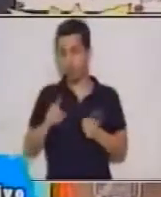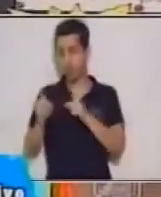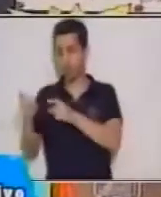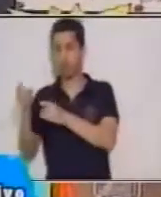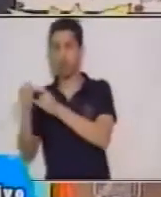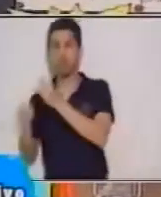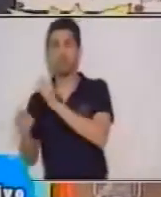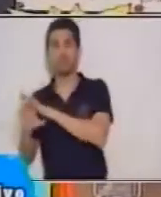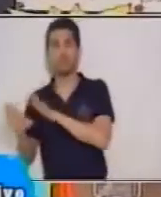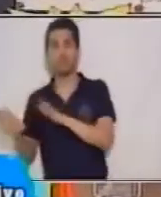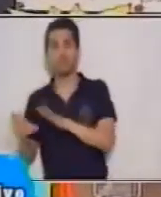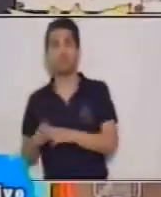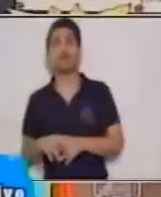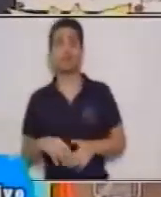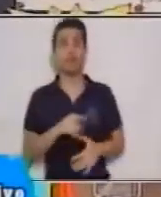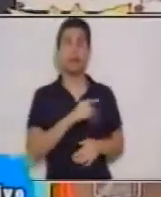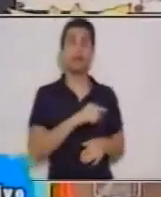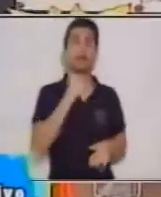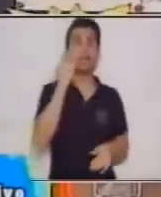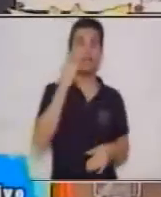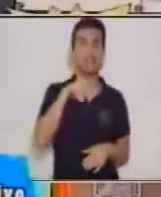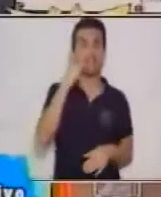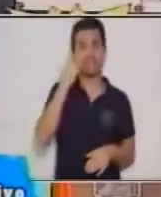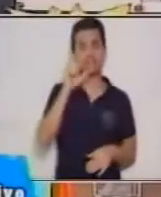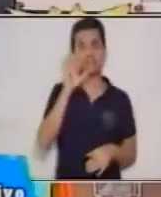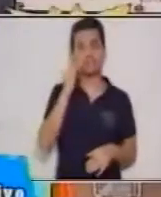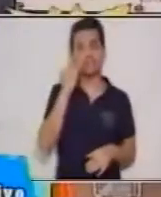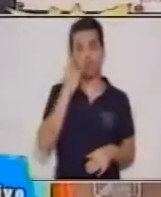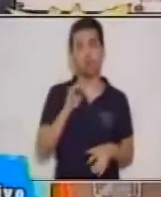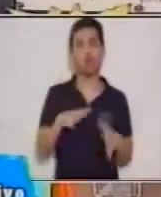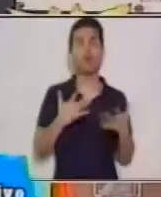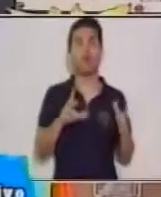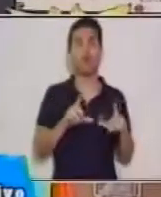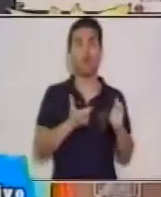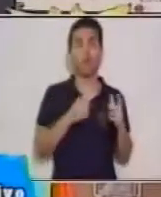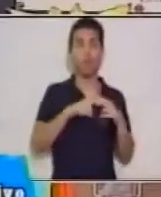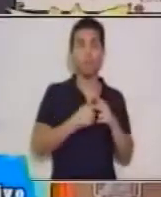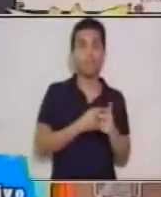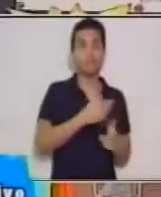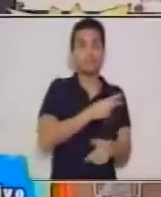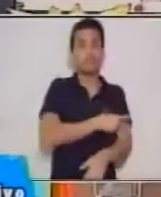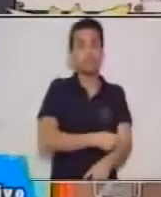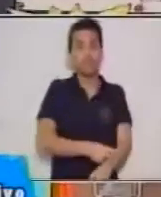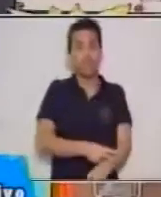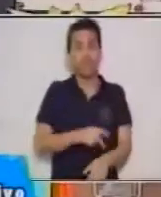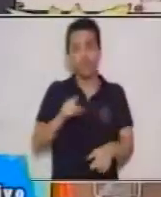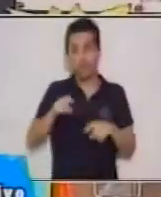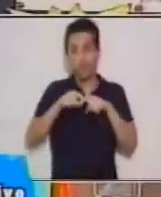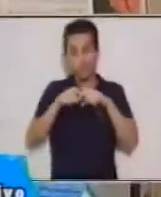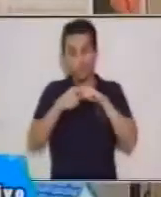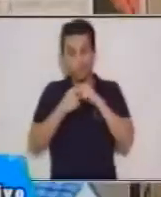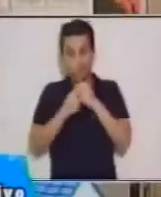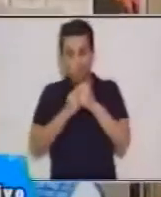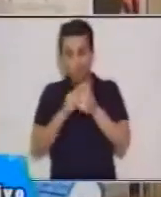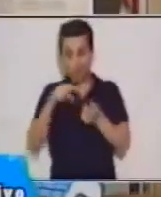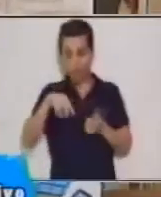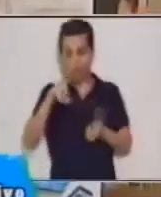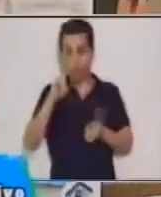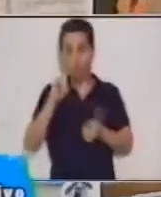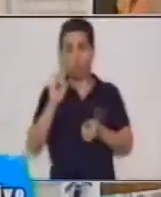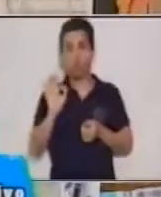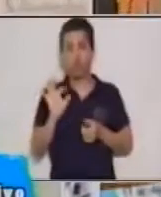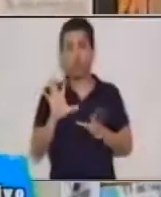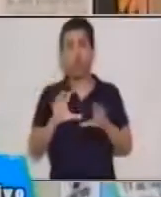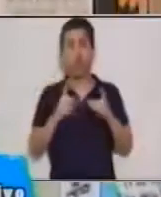empezar esta historia. El nudo es cómo se desarrolla la historia, el lugar donde